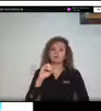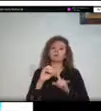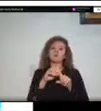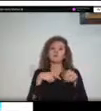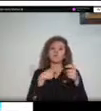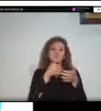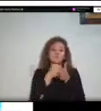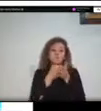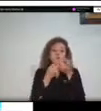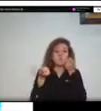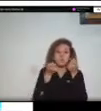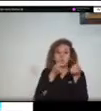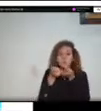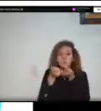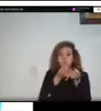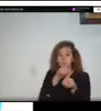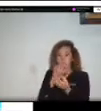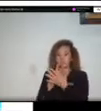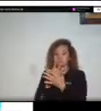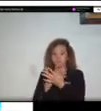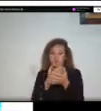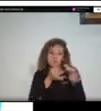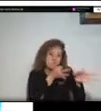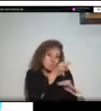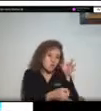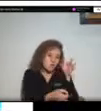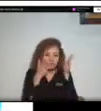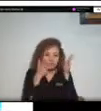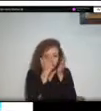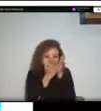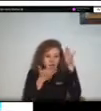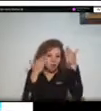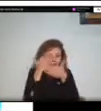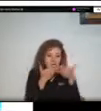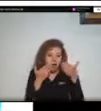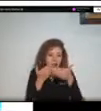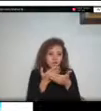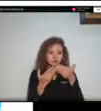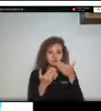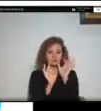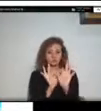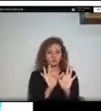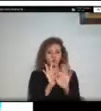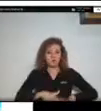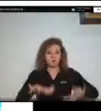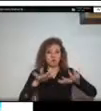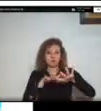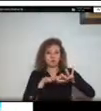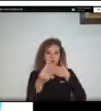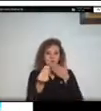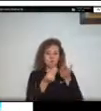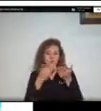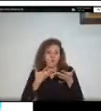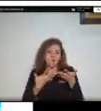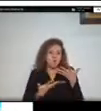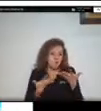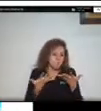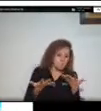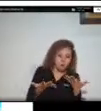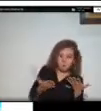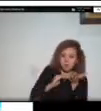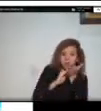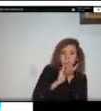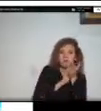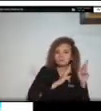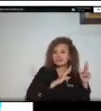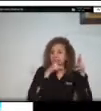estructurales hacer unos estudios y diseños detallados de obras de protección en estas cuentas particularmente el Guayurido ha sido uno